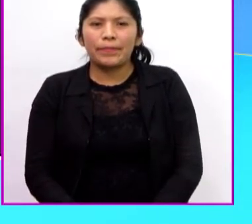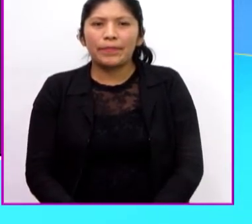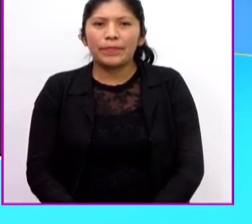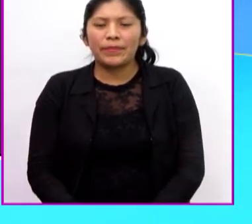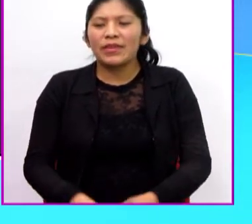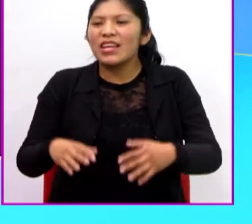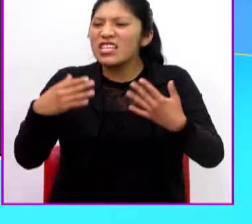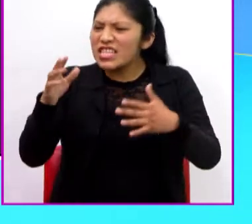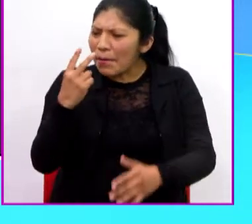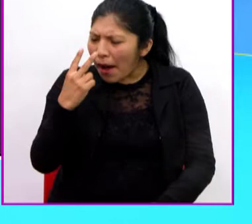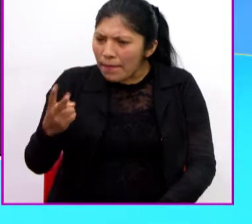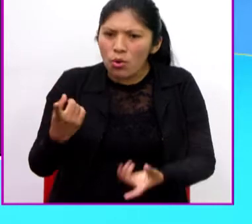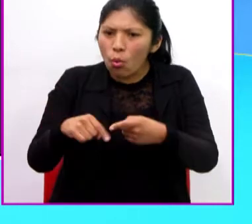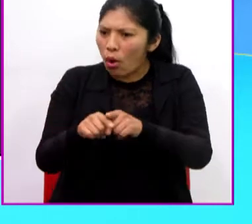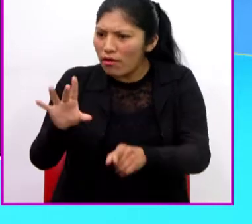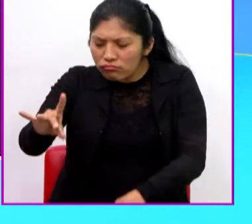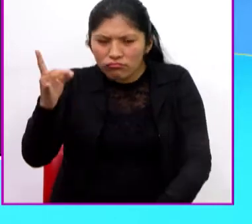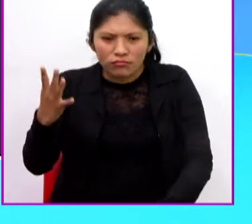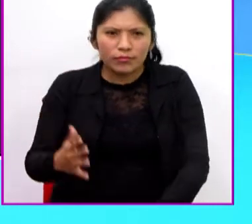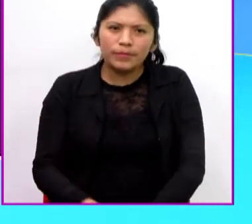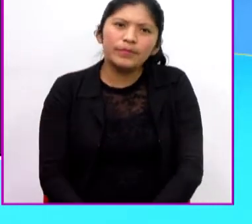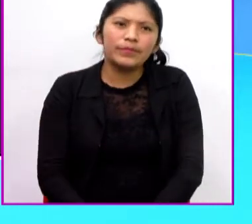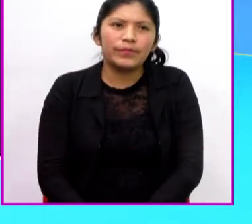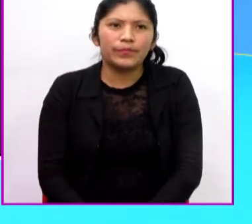Ya verá cuando lo encuentre.